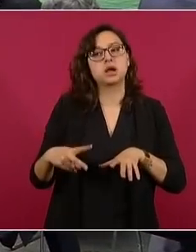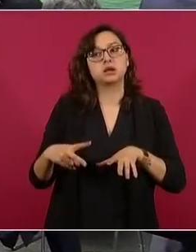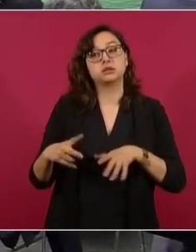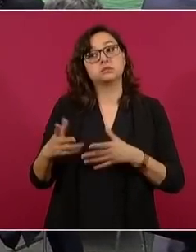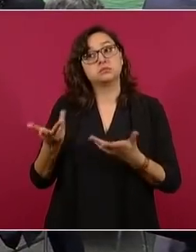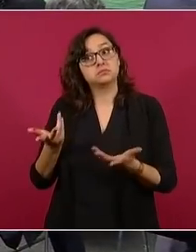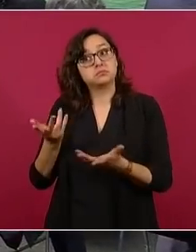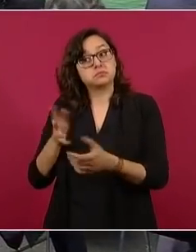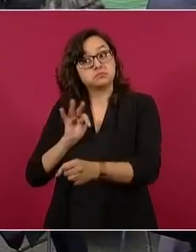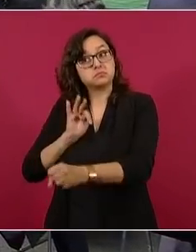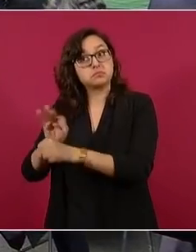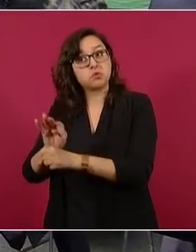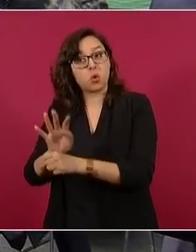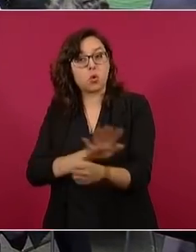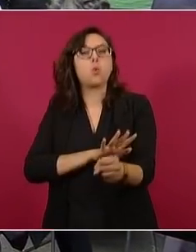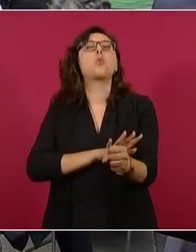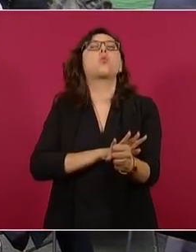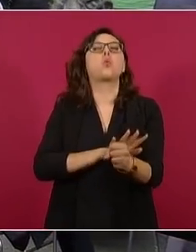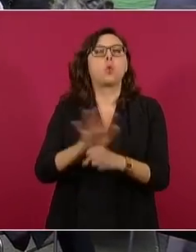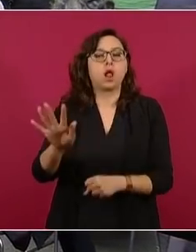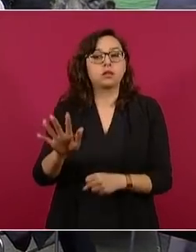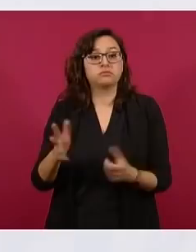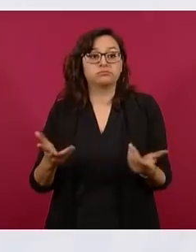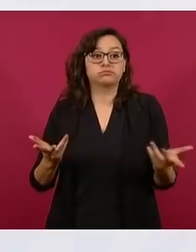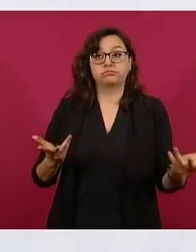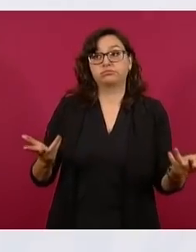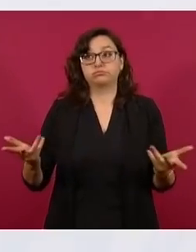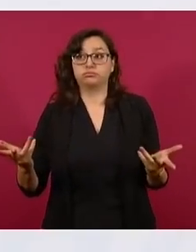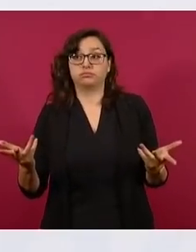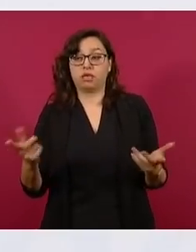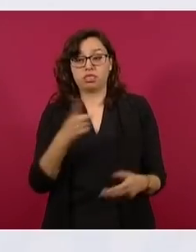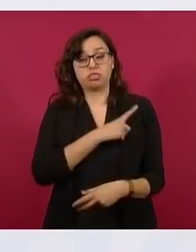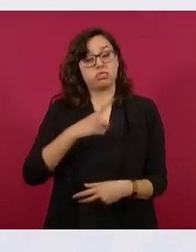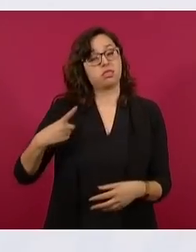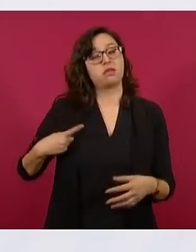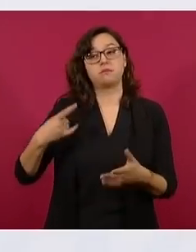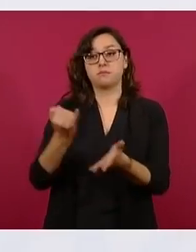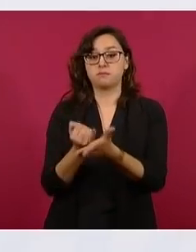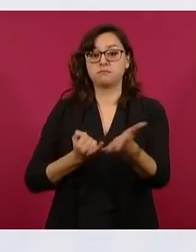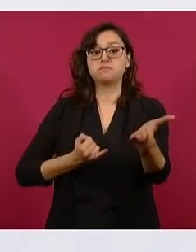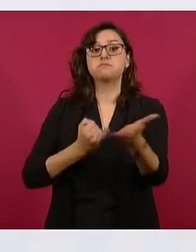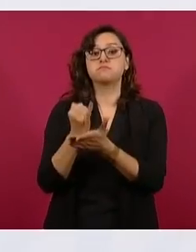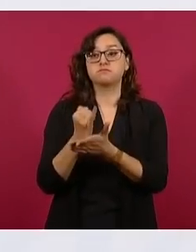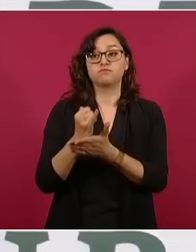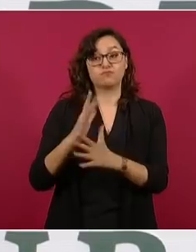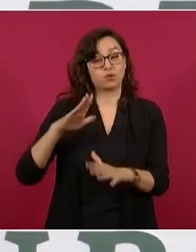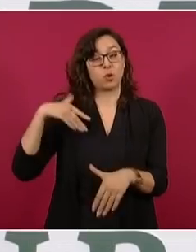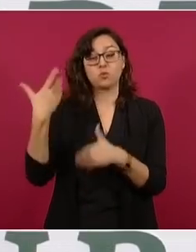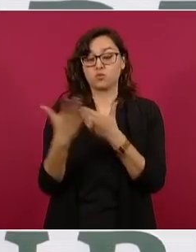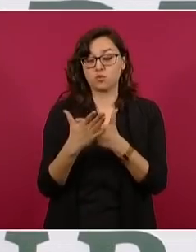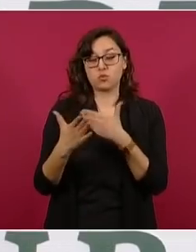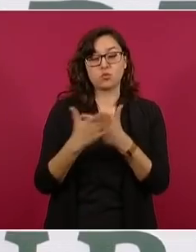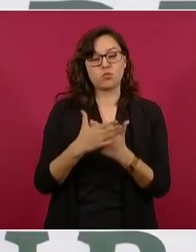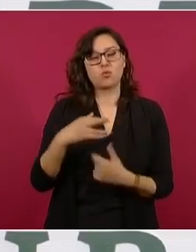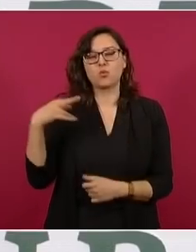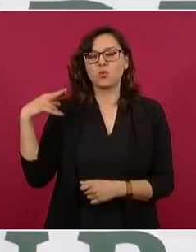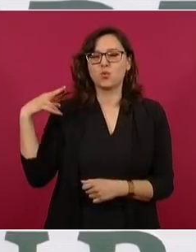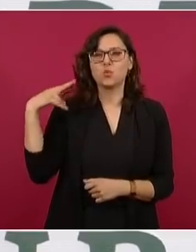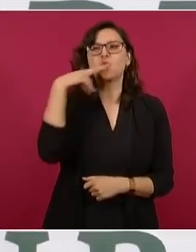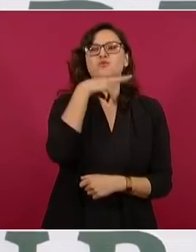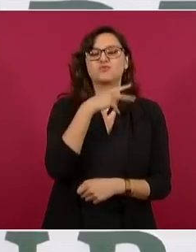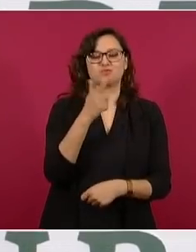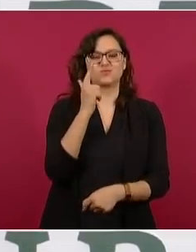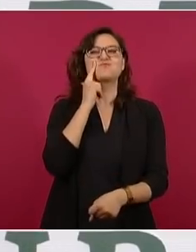pronto, muy pronto, sabremos quién es quién en tan